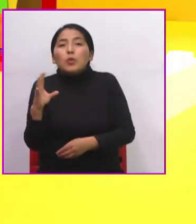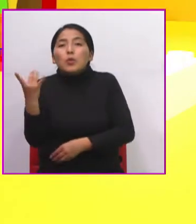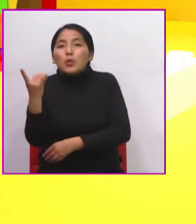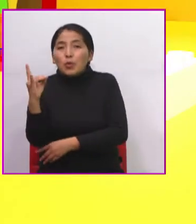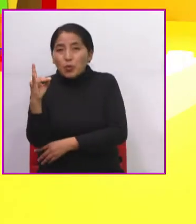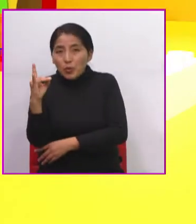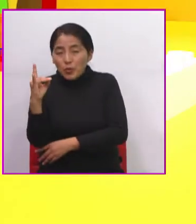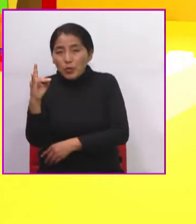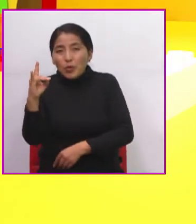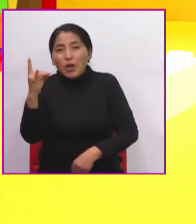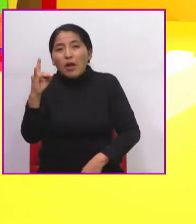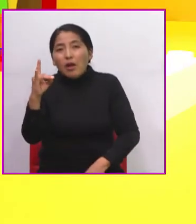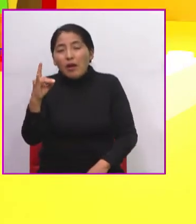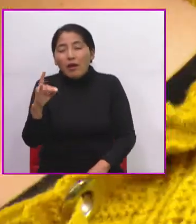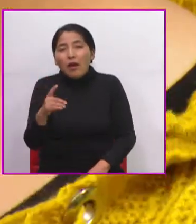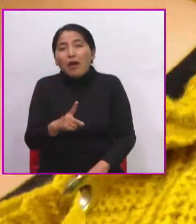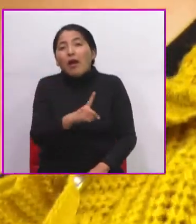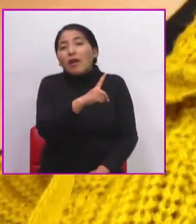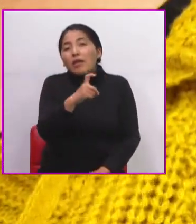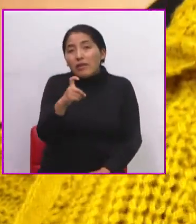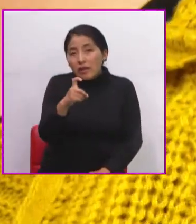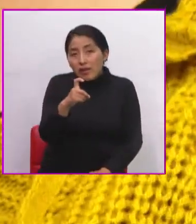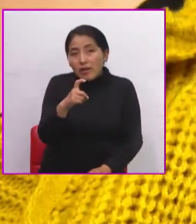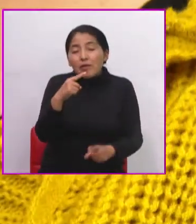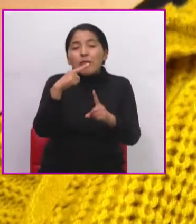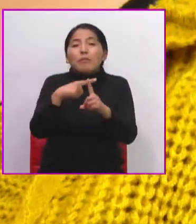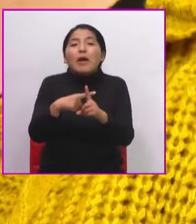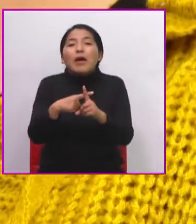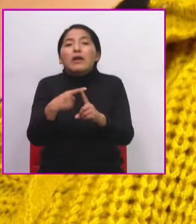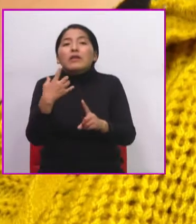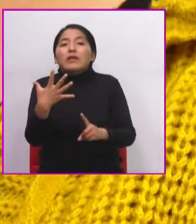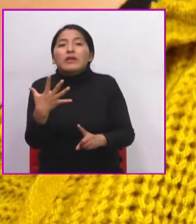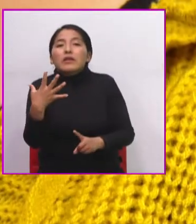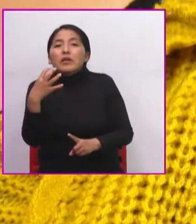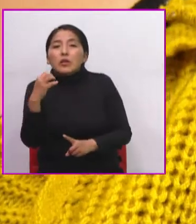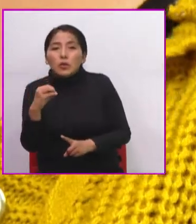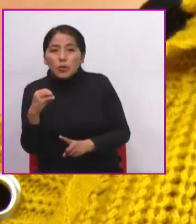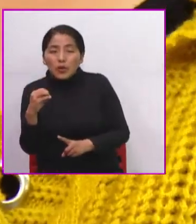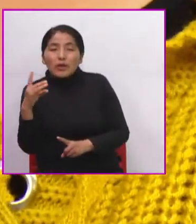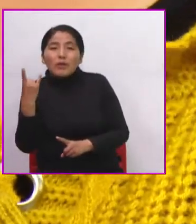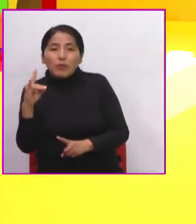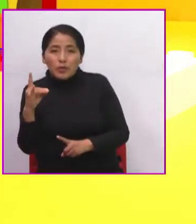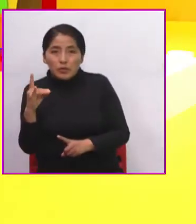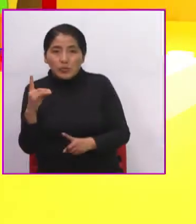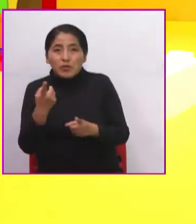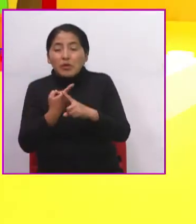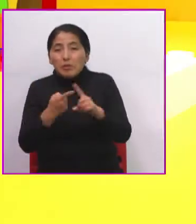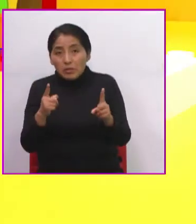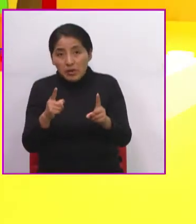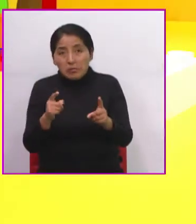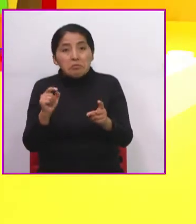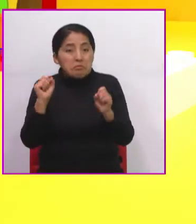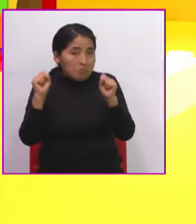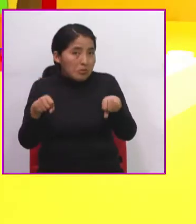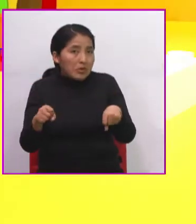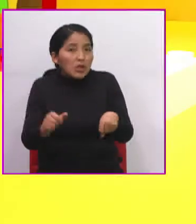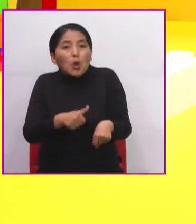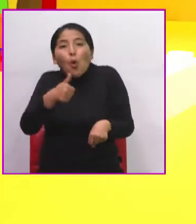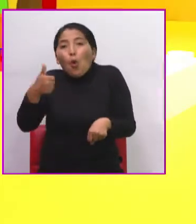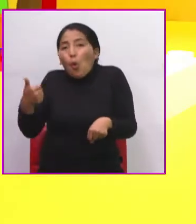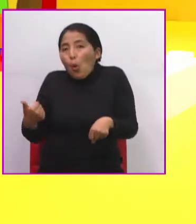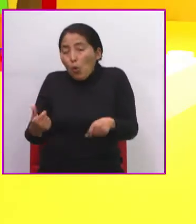seguramente va a ser 100 y 50 bolivianos más, ¿no es cierto? Vamos a sumar de esa manera. Pero también este corte de 50